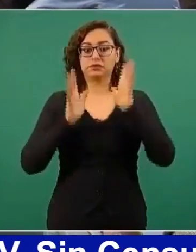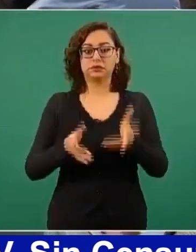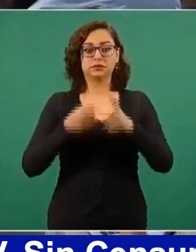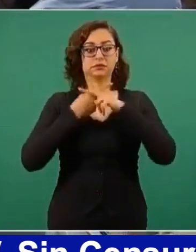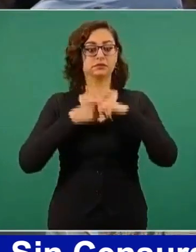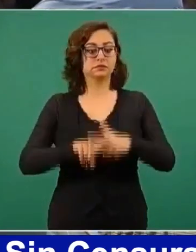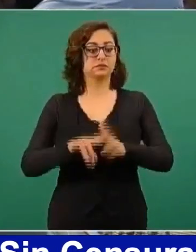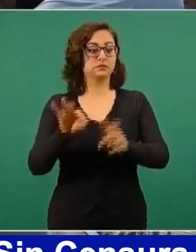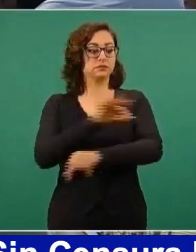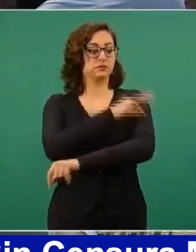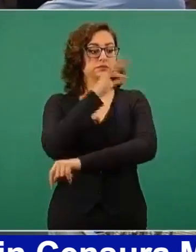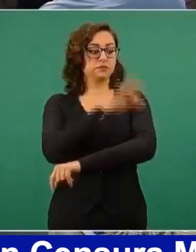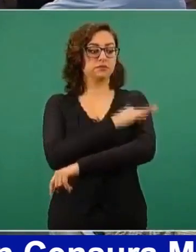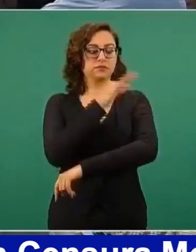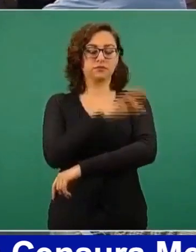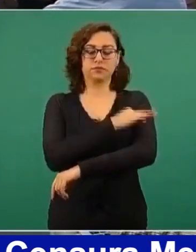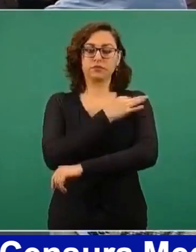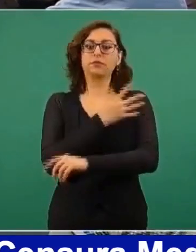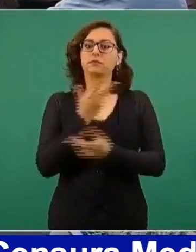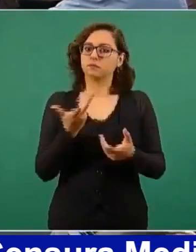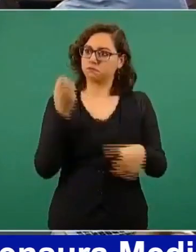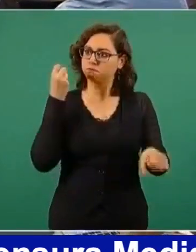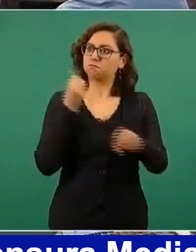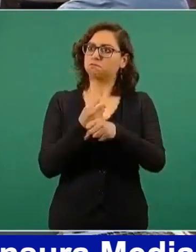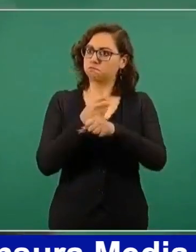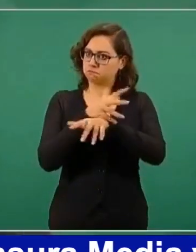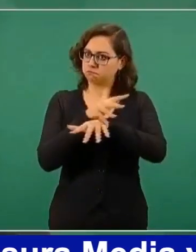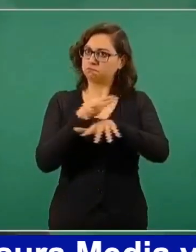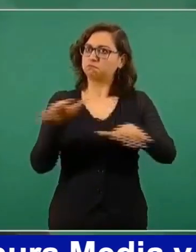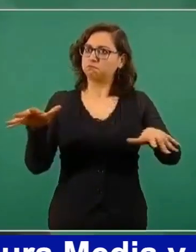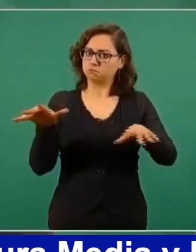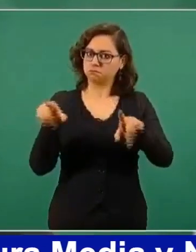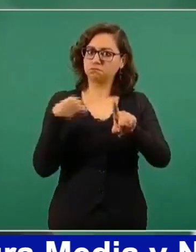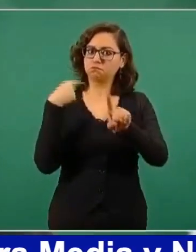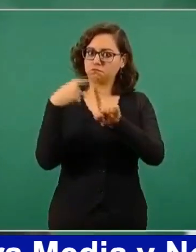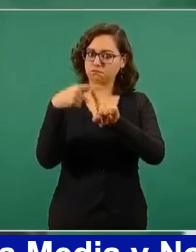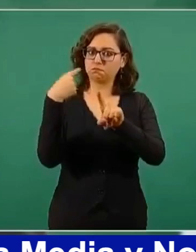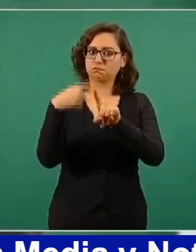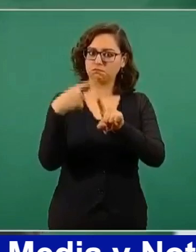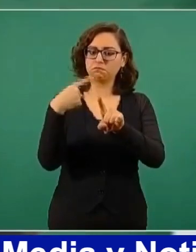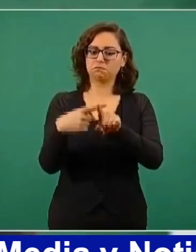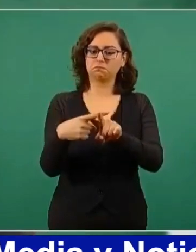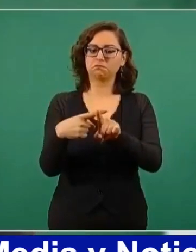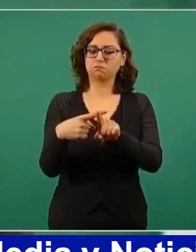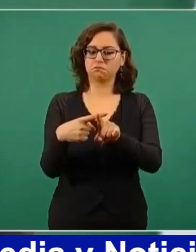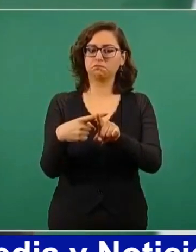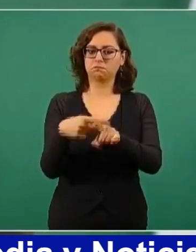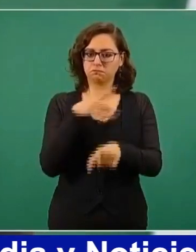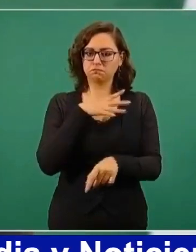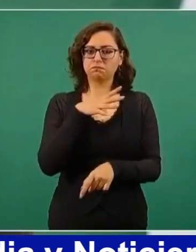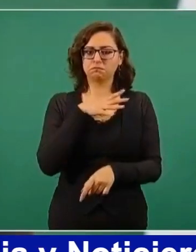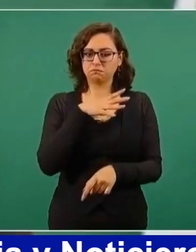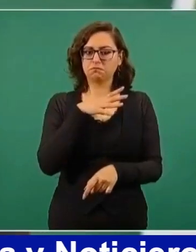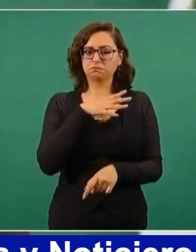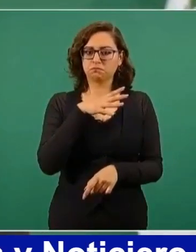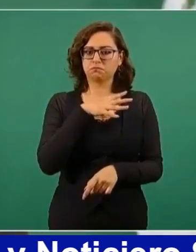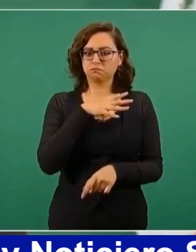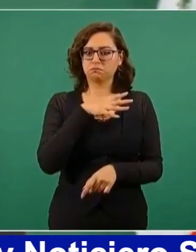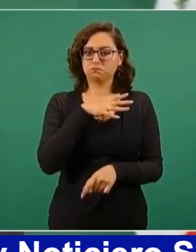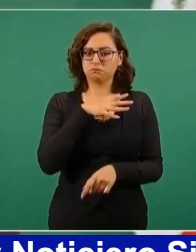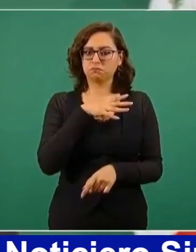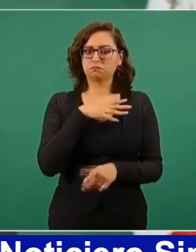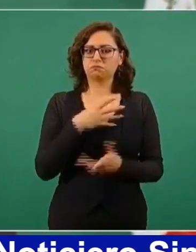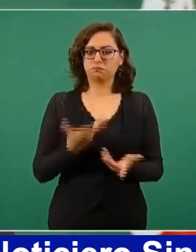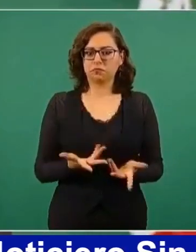sí tiene un efecto favorable a la vacunación. Lleva